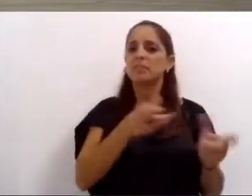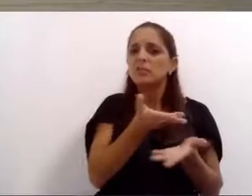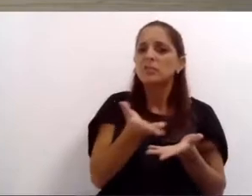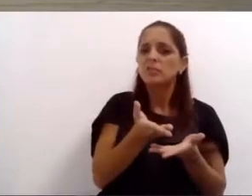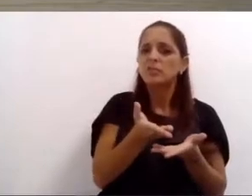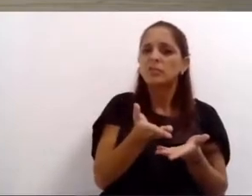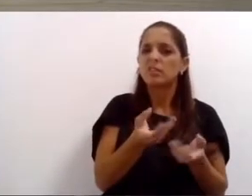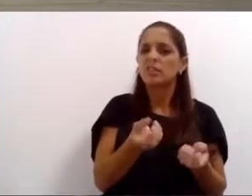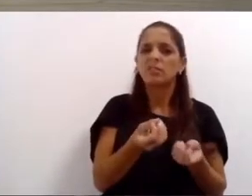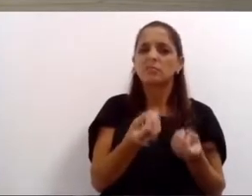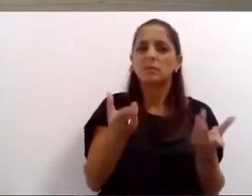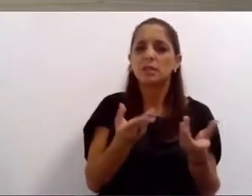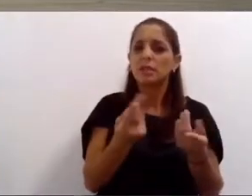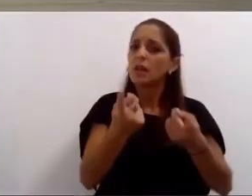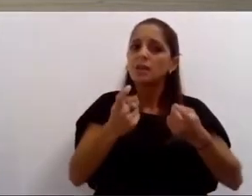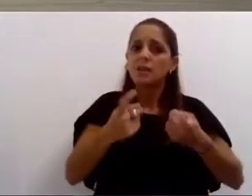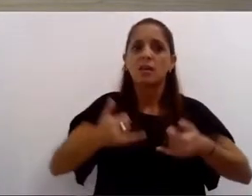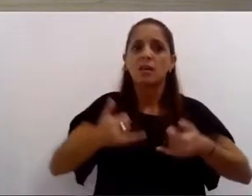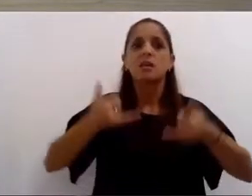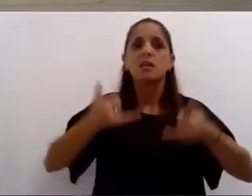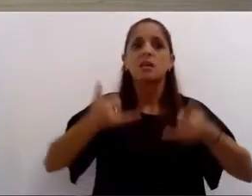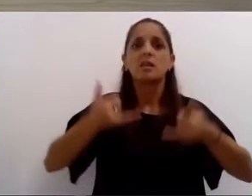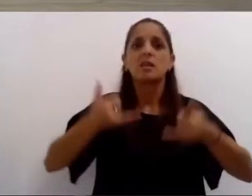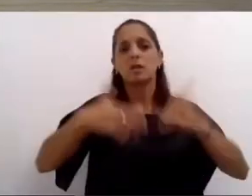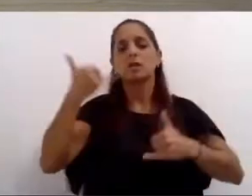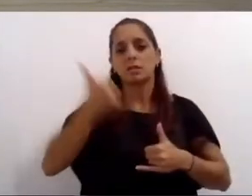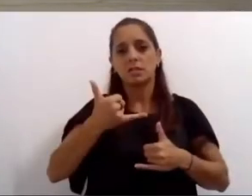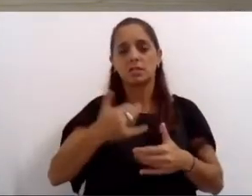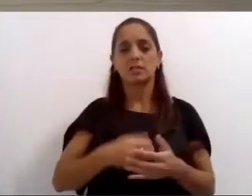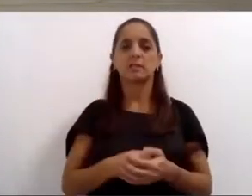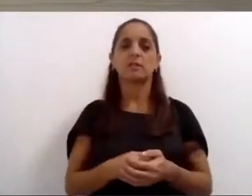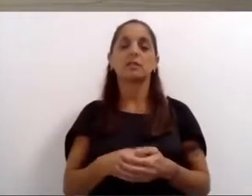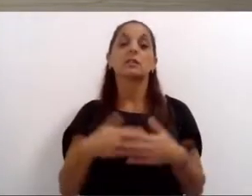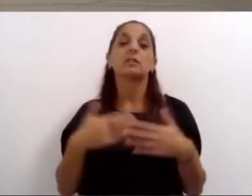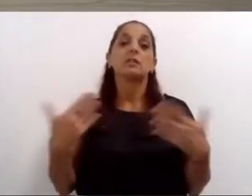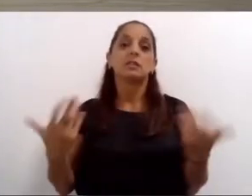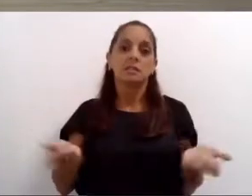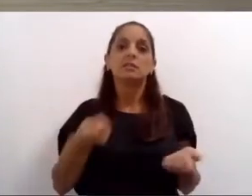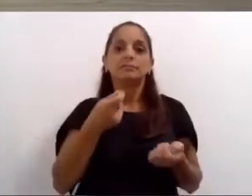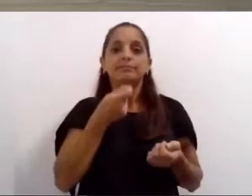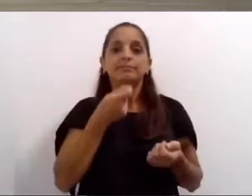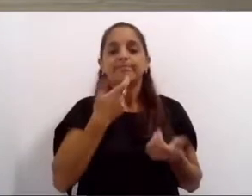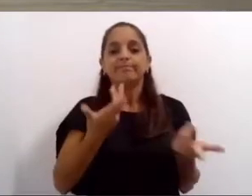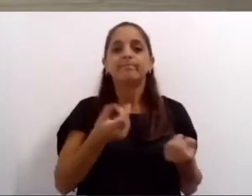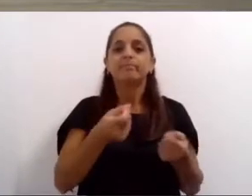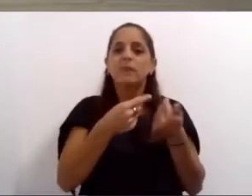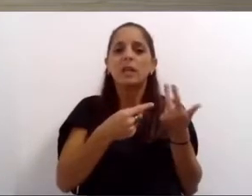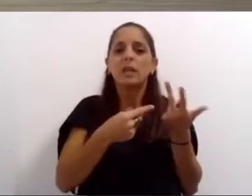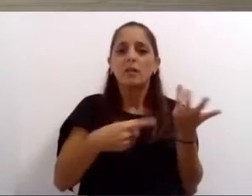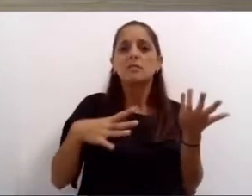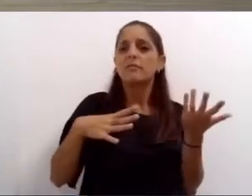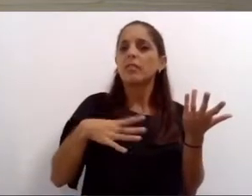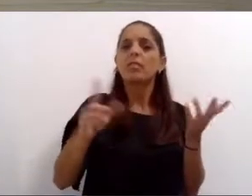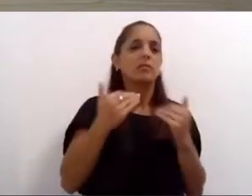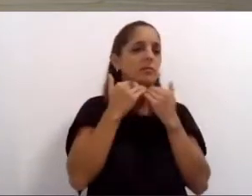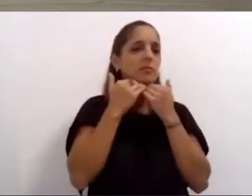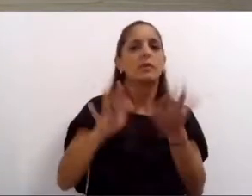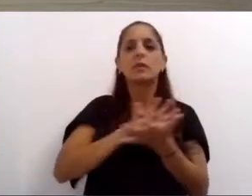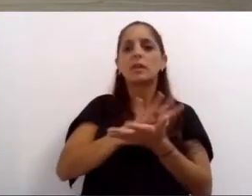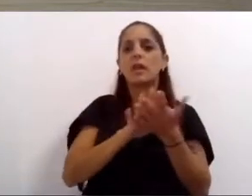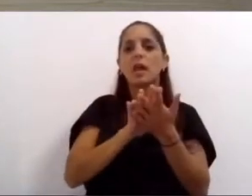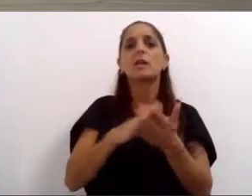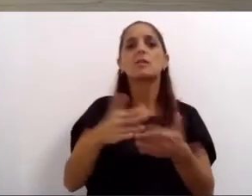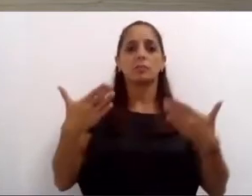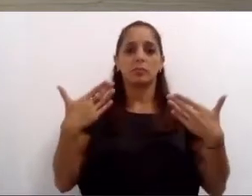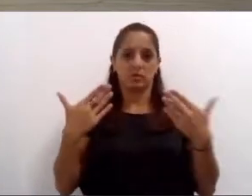sin necesidad y sin urgencia. Y a pesar de la escasez, pudimos resolverlo. Tomamos la decisión de